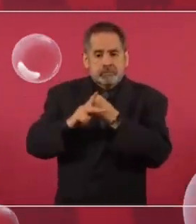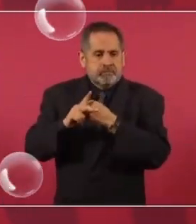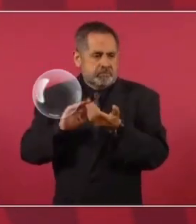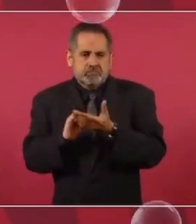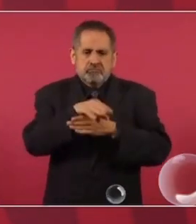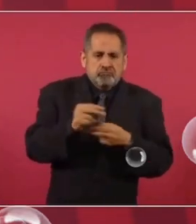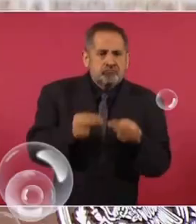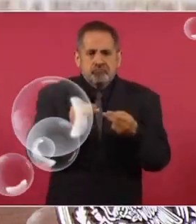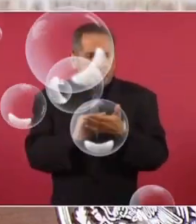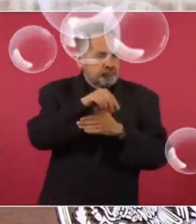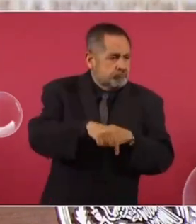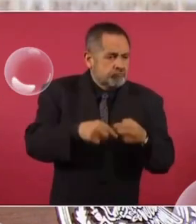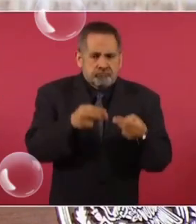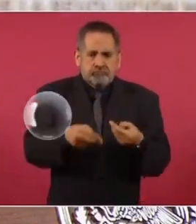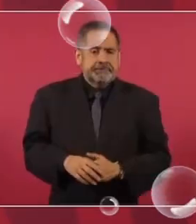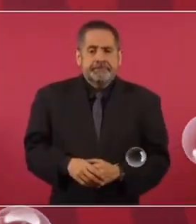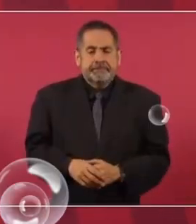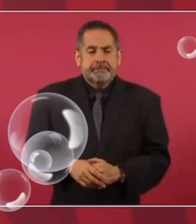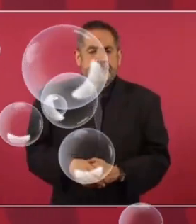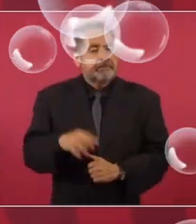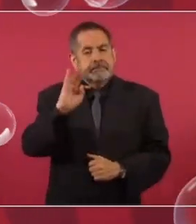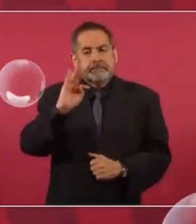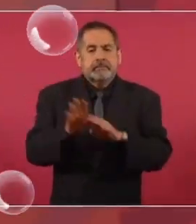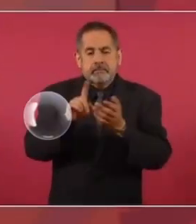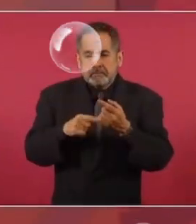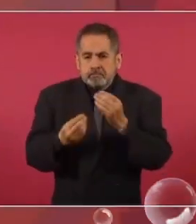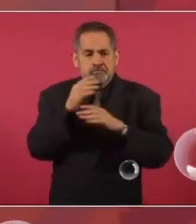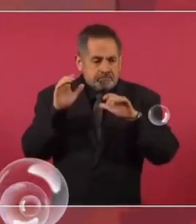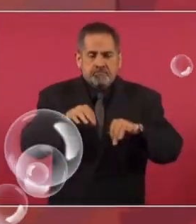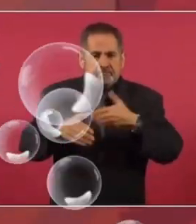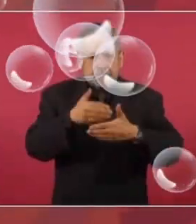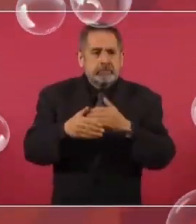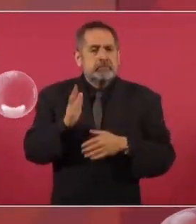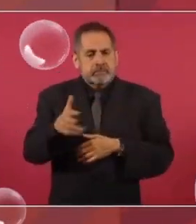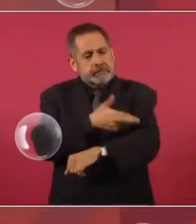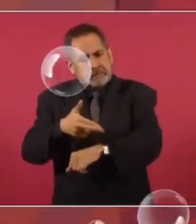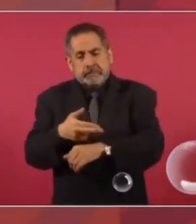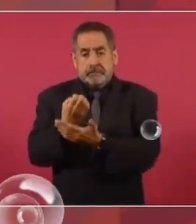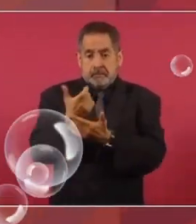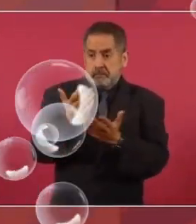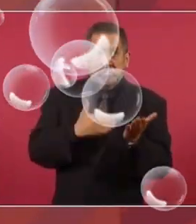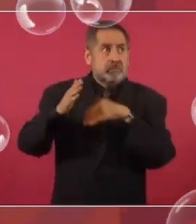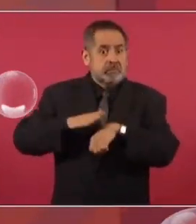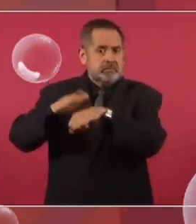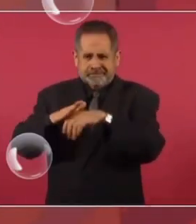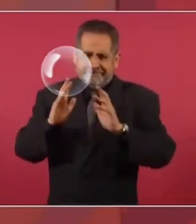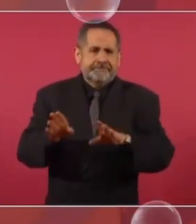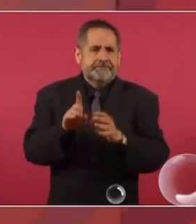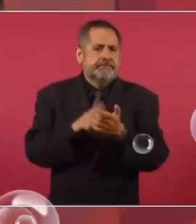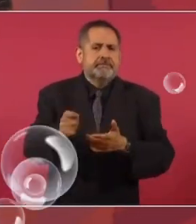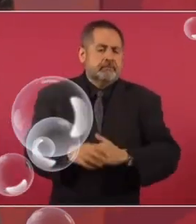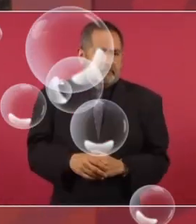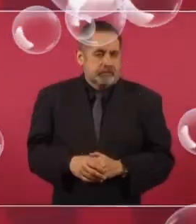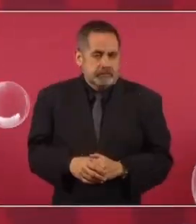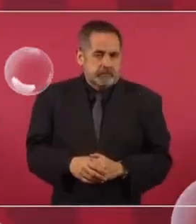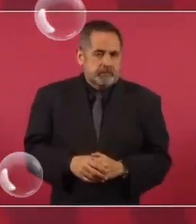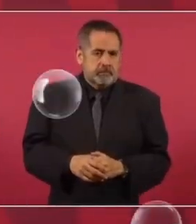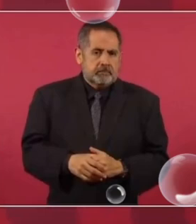como nunca, porque es récord. Si se están creando empleos, si ya está creciendo la economía, es porque